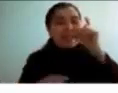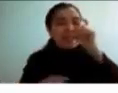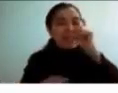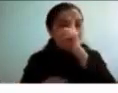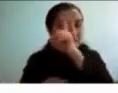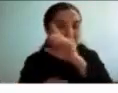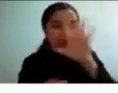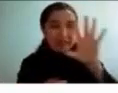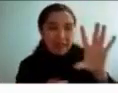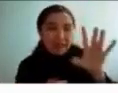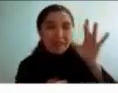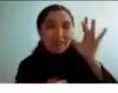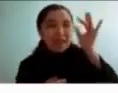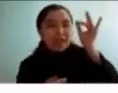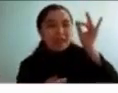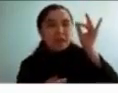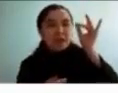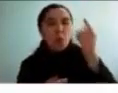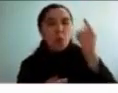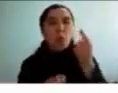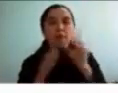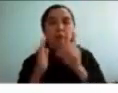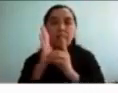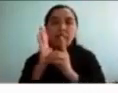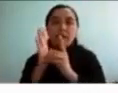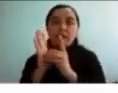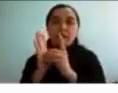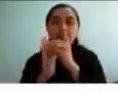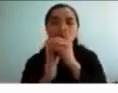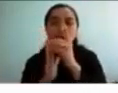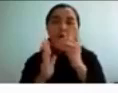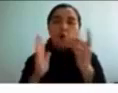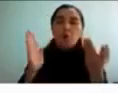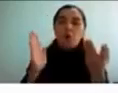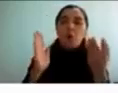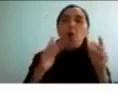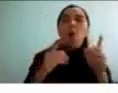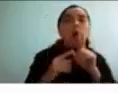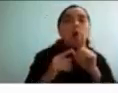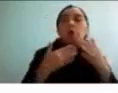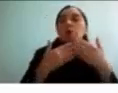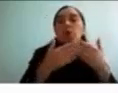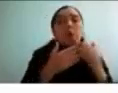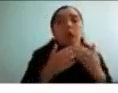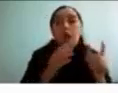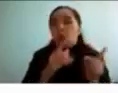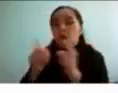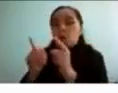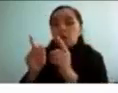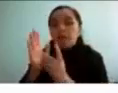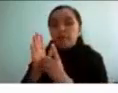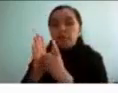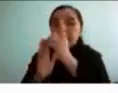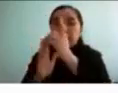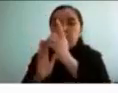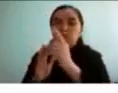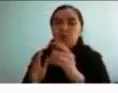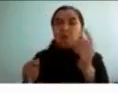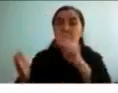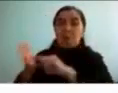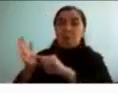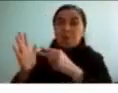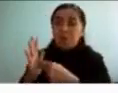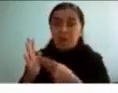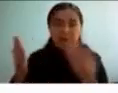un desarrollo normotípico de un desarrollo con alteraciones o